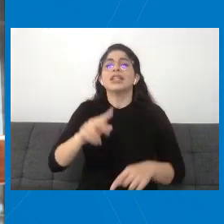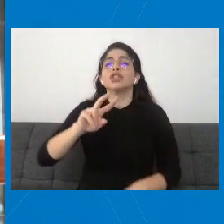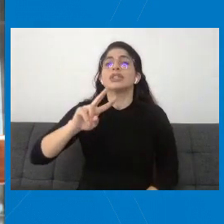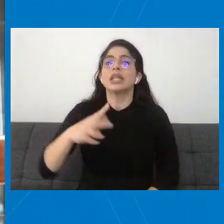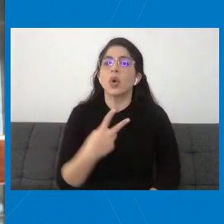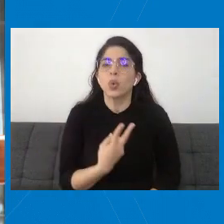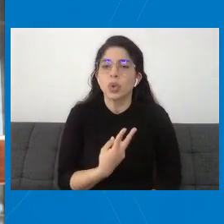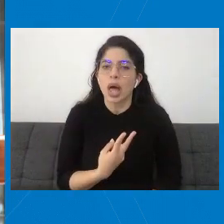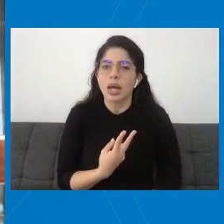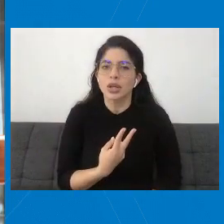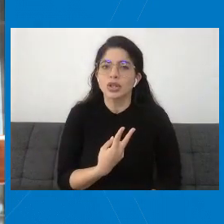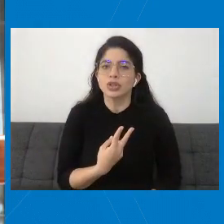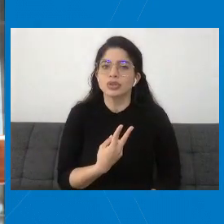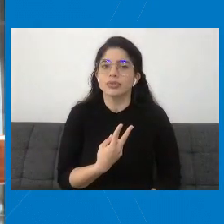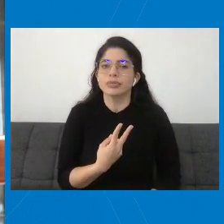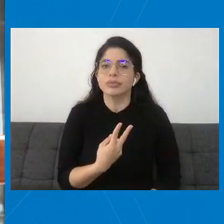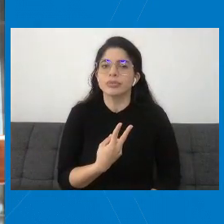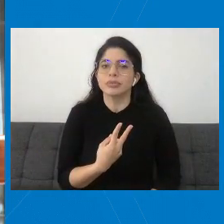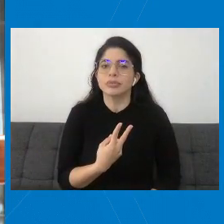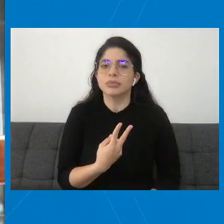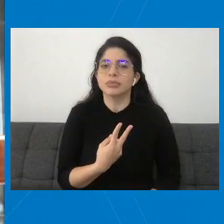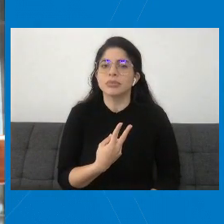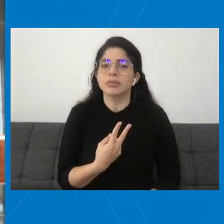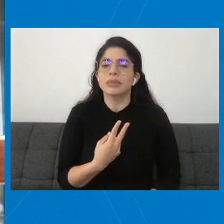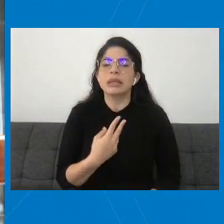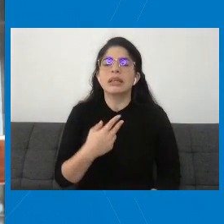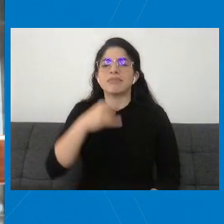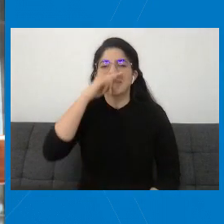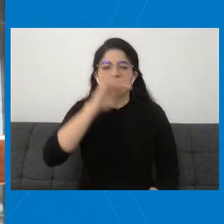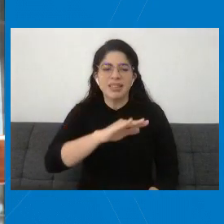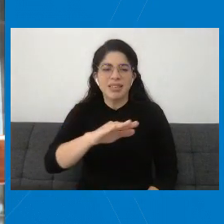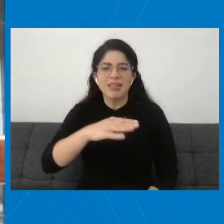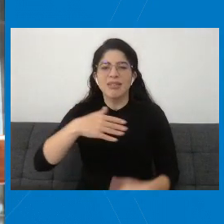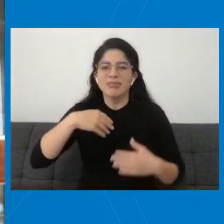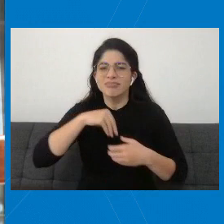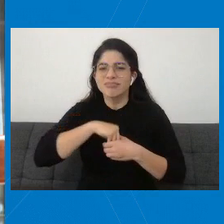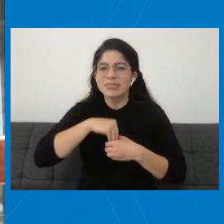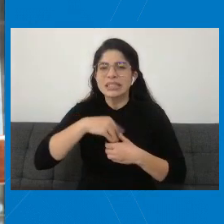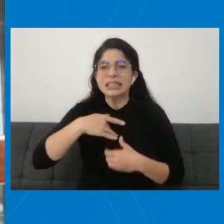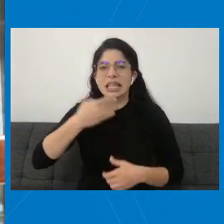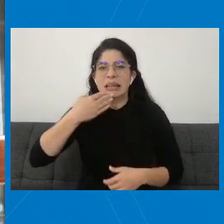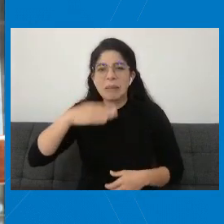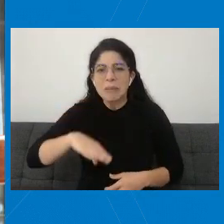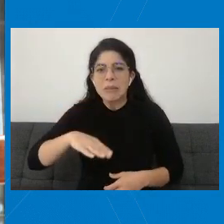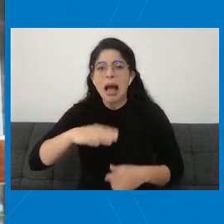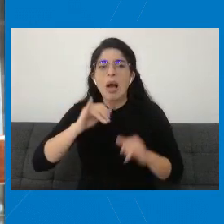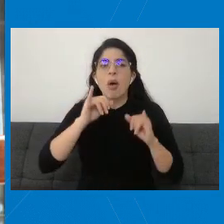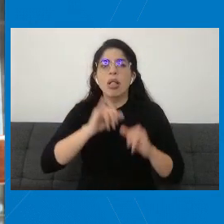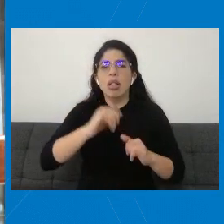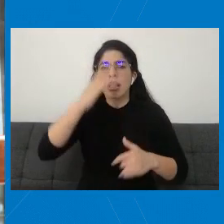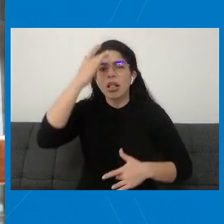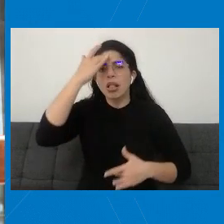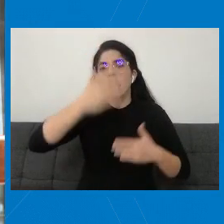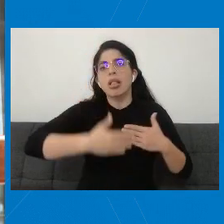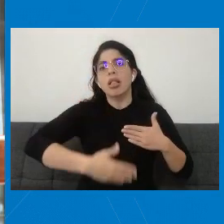malestar del niño, posibilidad de efectos a largo plazo. Entonces,